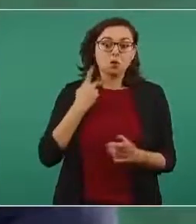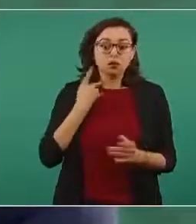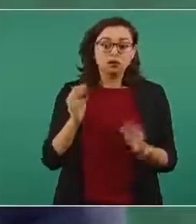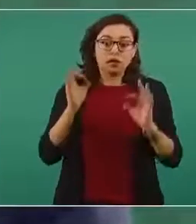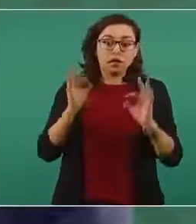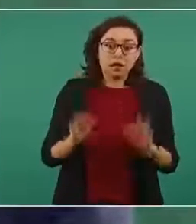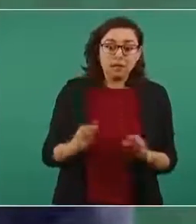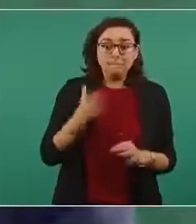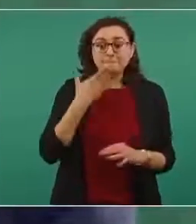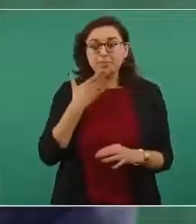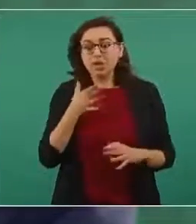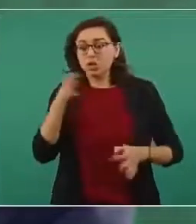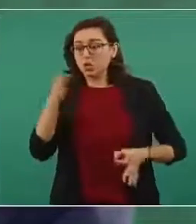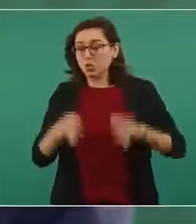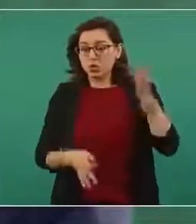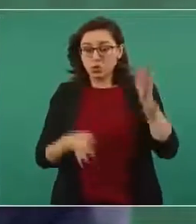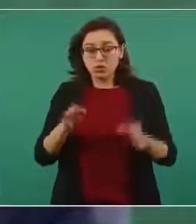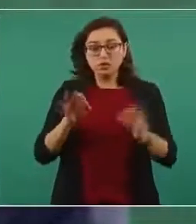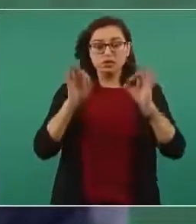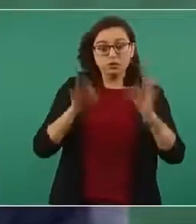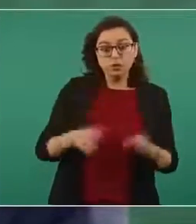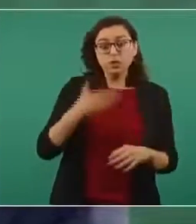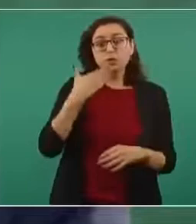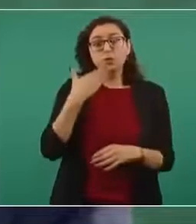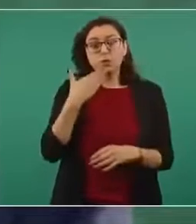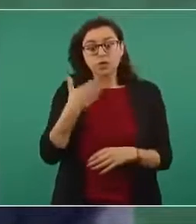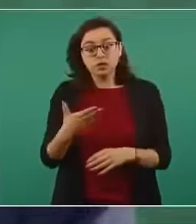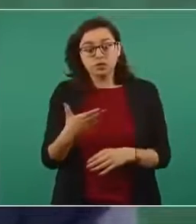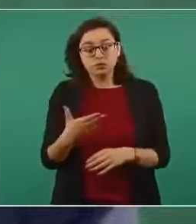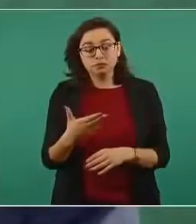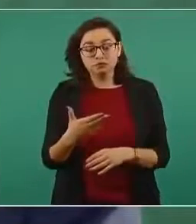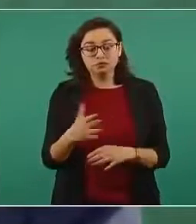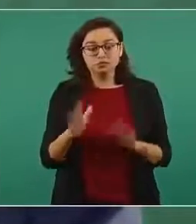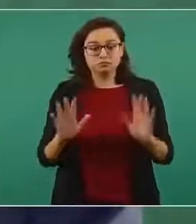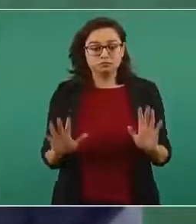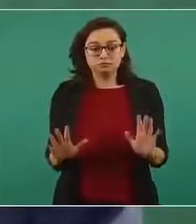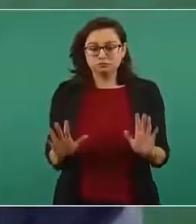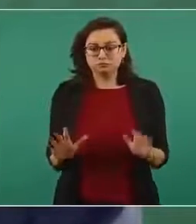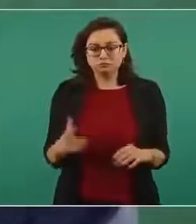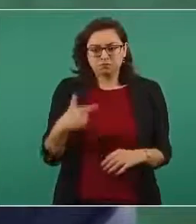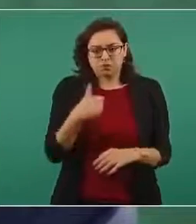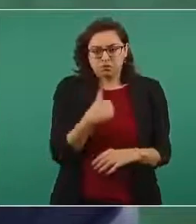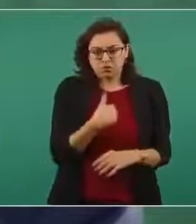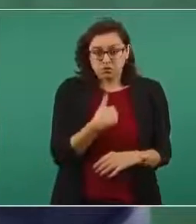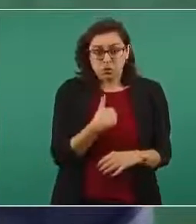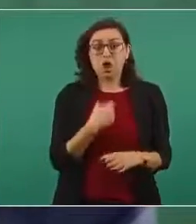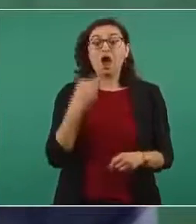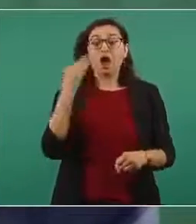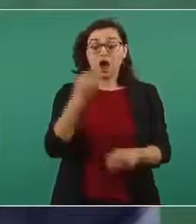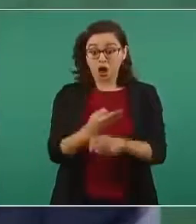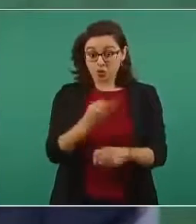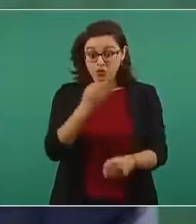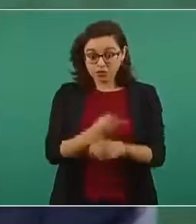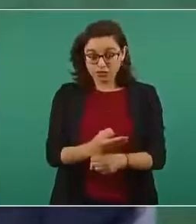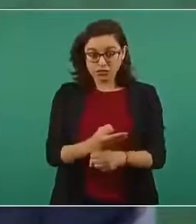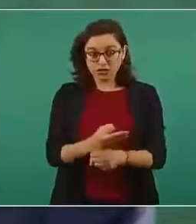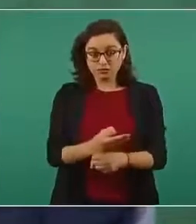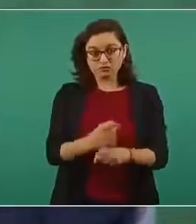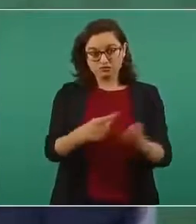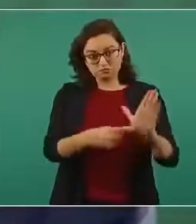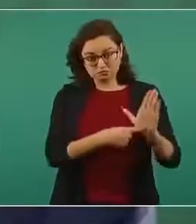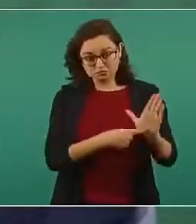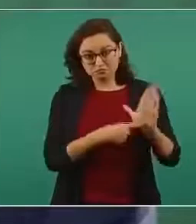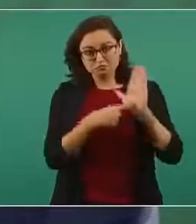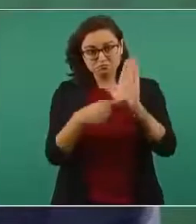correcto o lo jurídicamente correcto, les voy a dar a conocer ahora mismo del